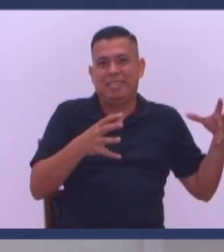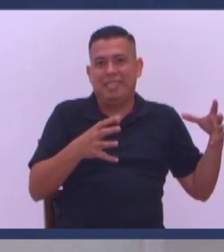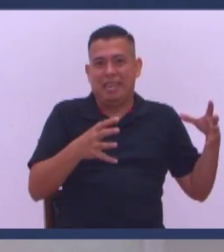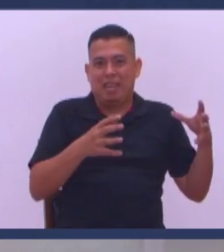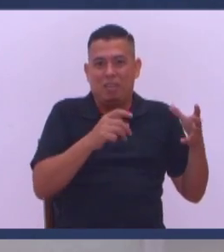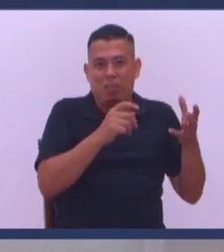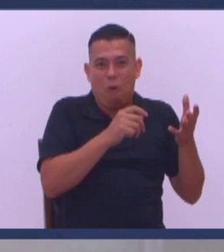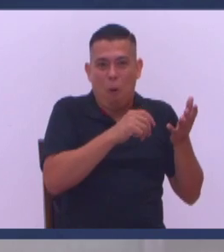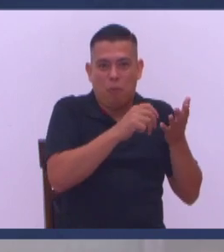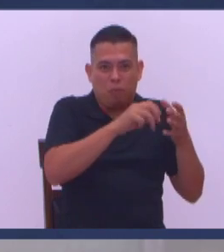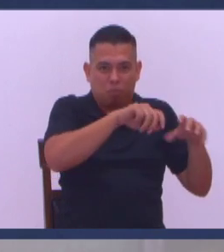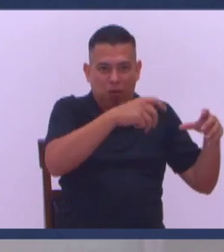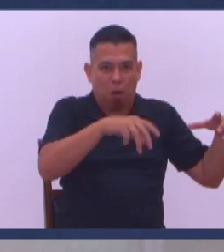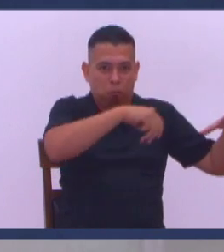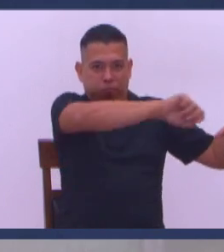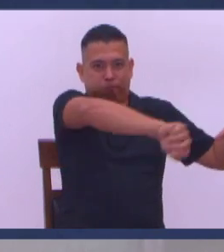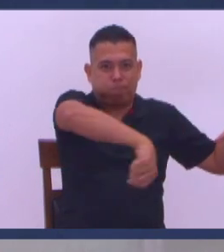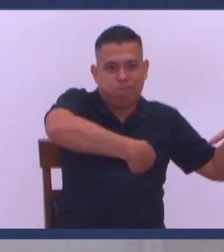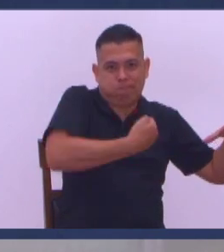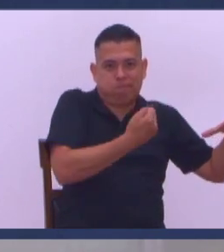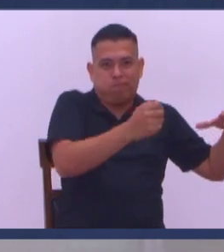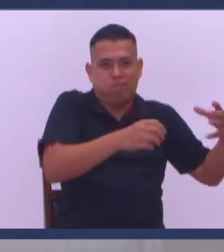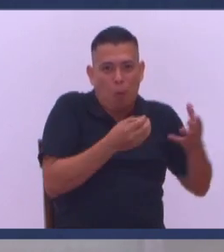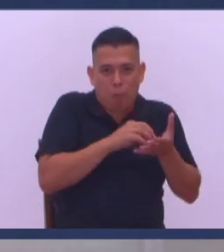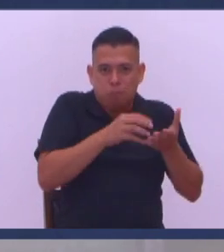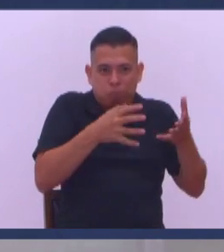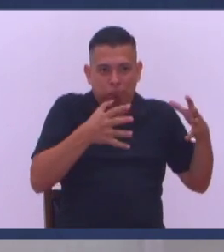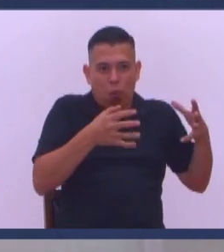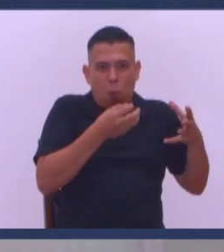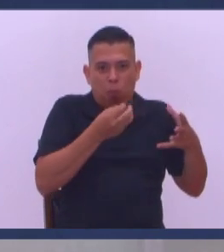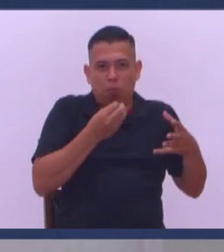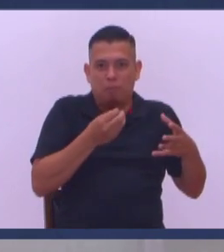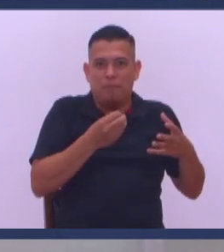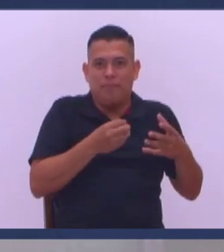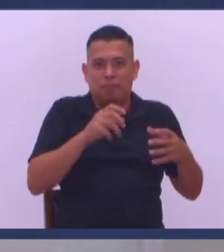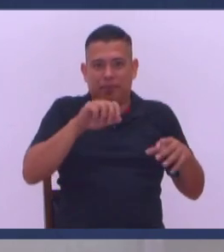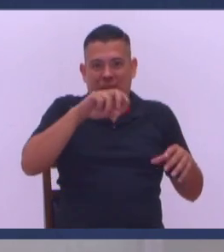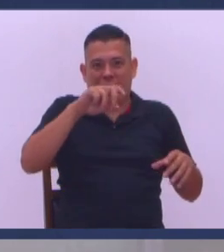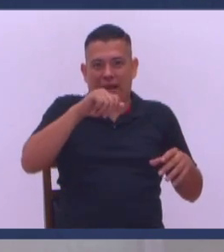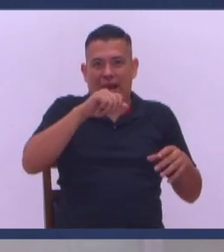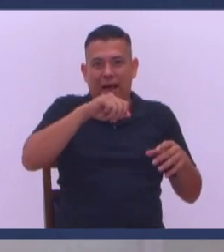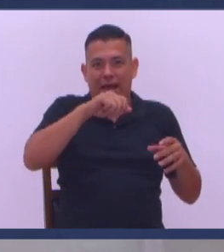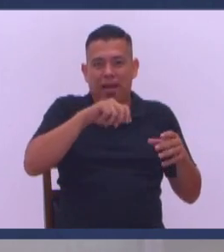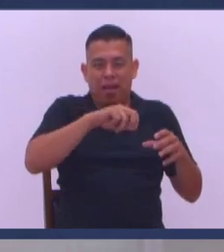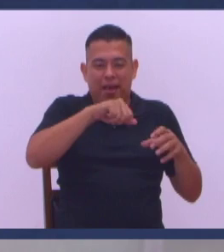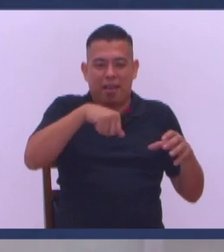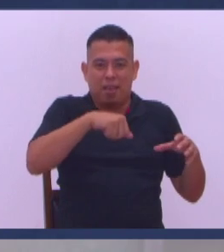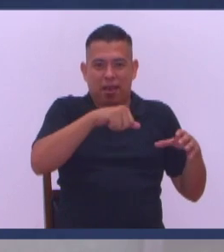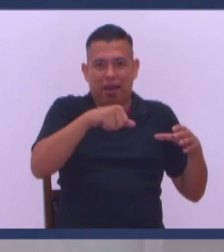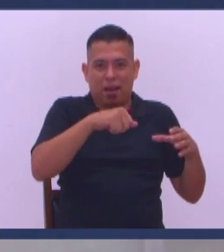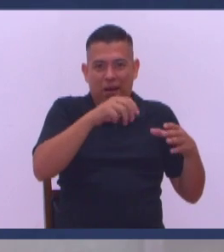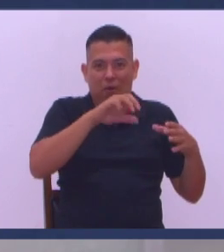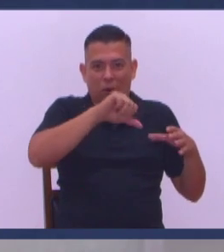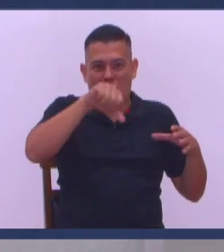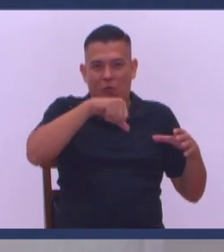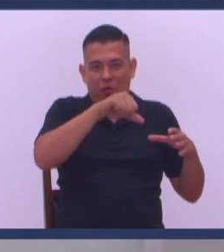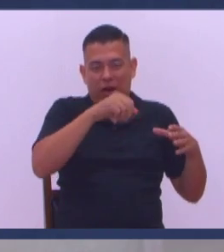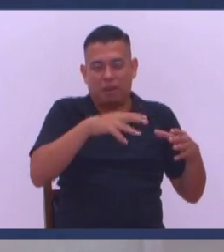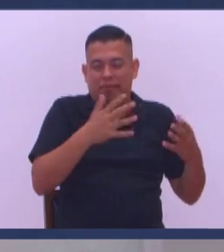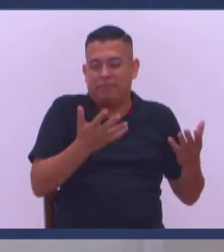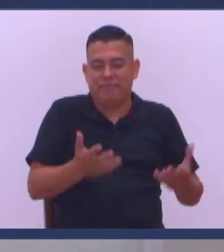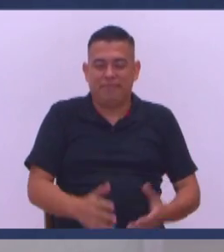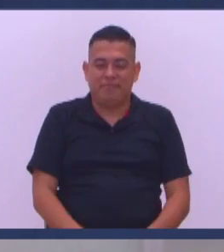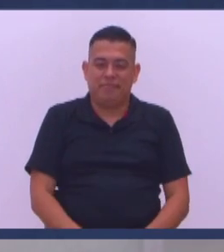Todo el arrocito quemado De la cacerola Lo último de la crema Copinap No sé si se acuerdan Que un bote de todo fe